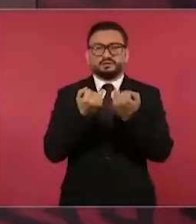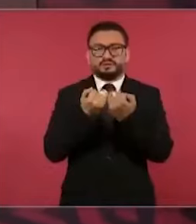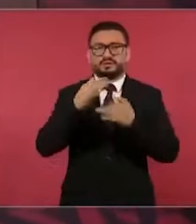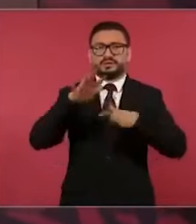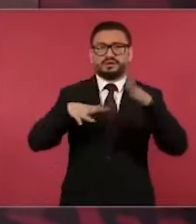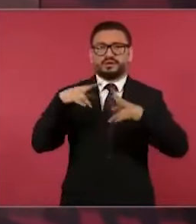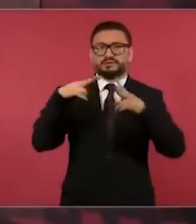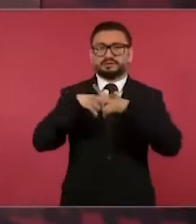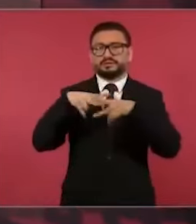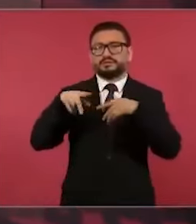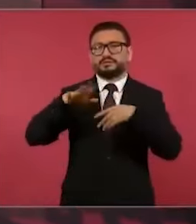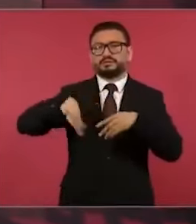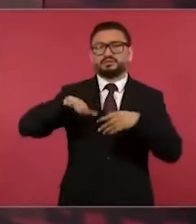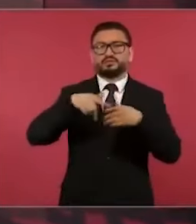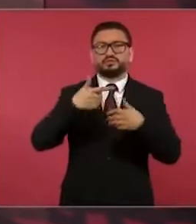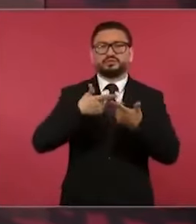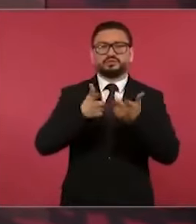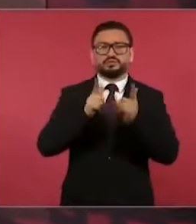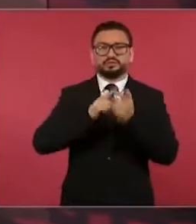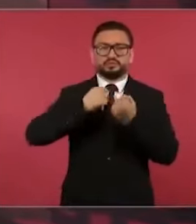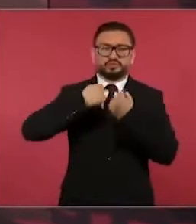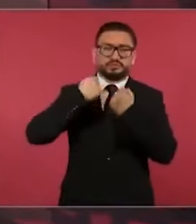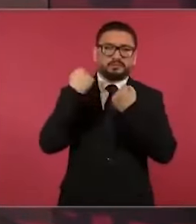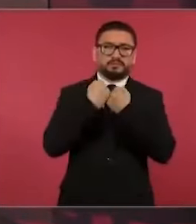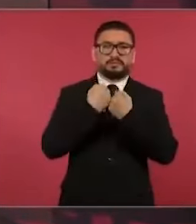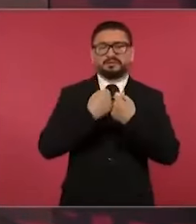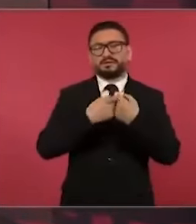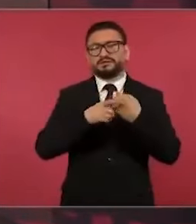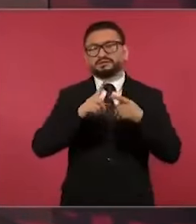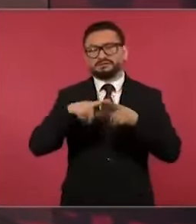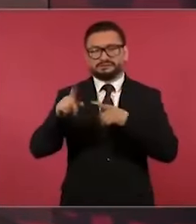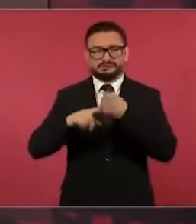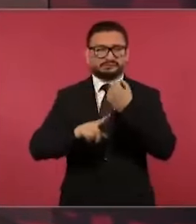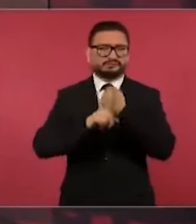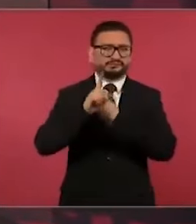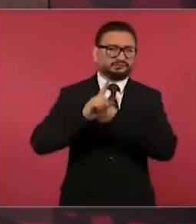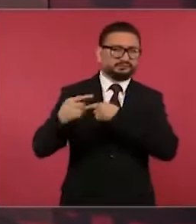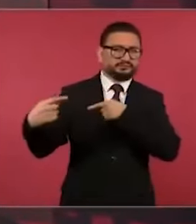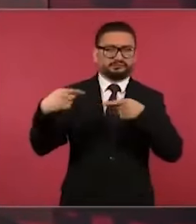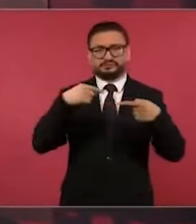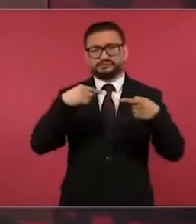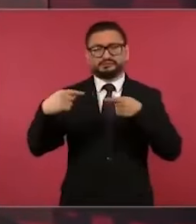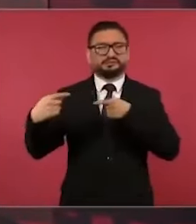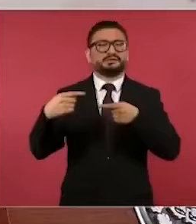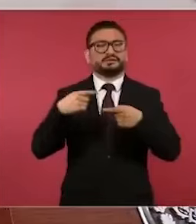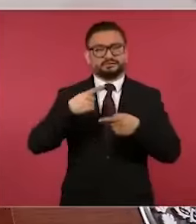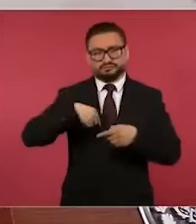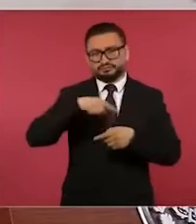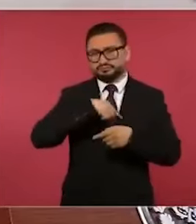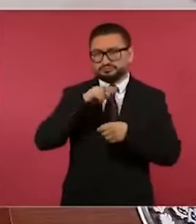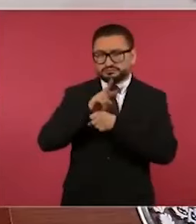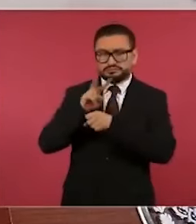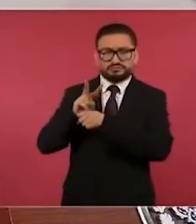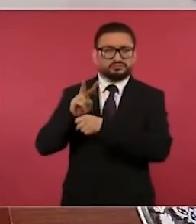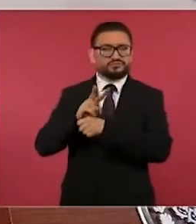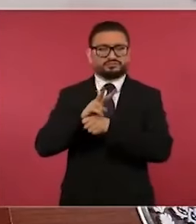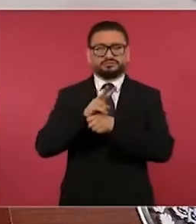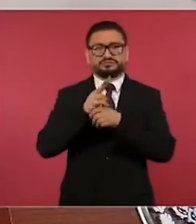enfrentamiento de bandas y hay que estar ahí pendiente,